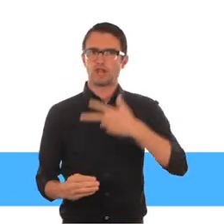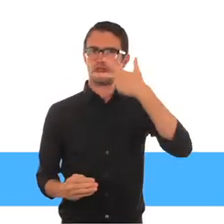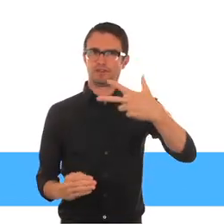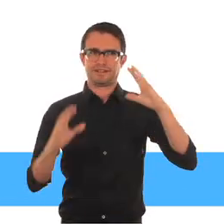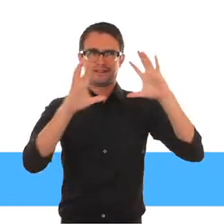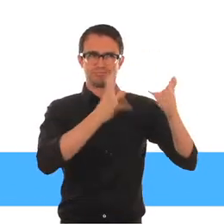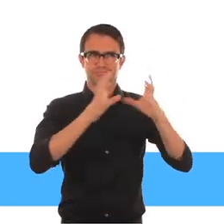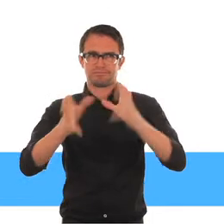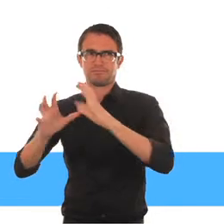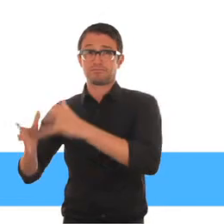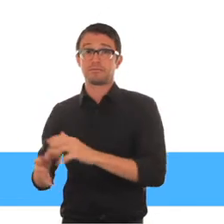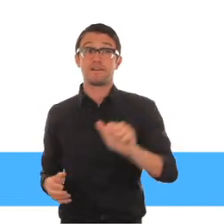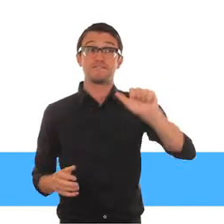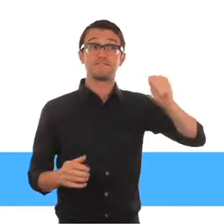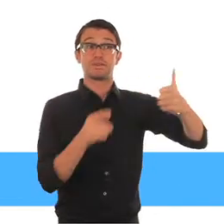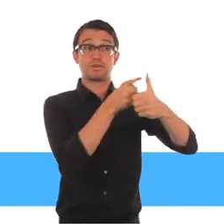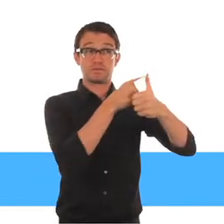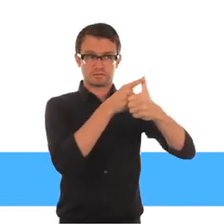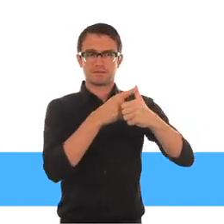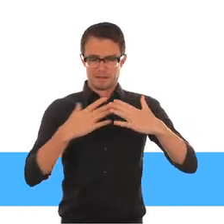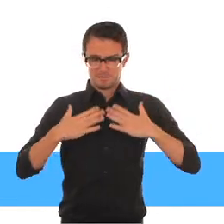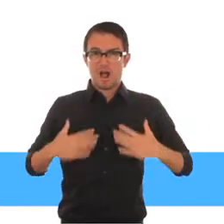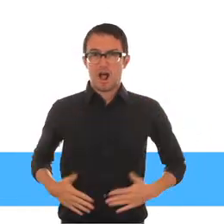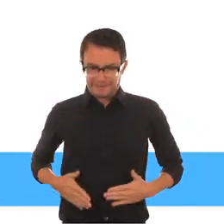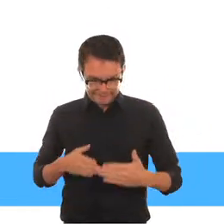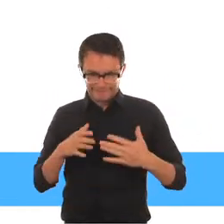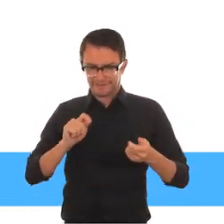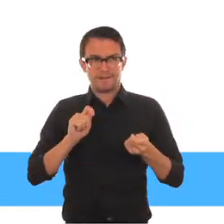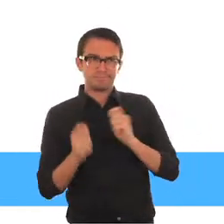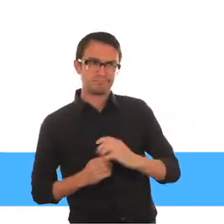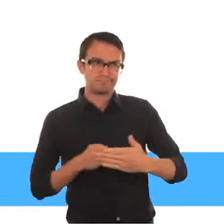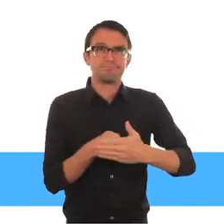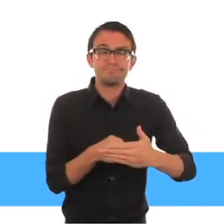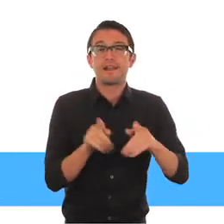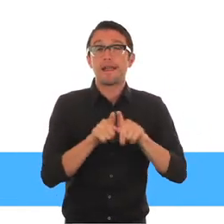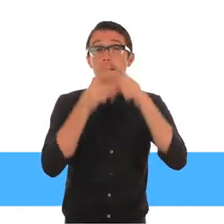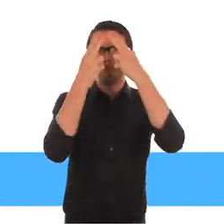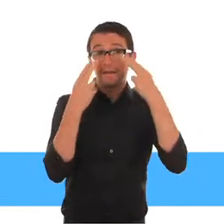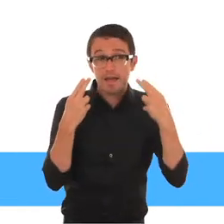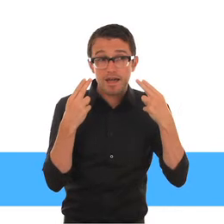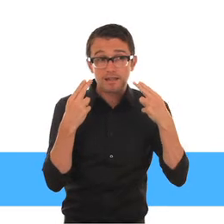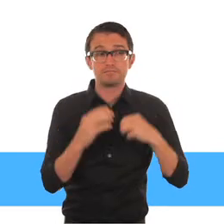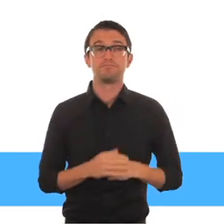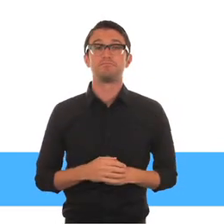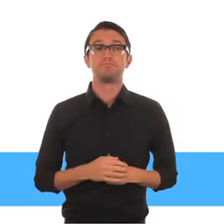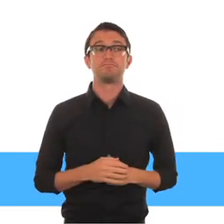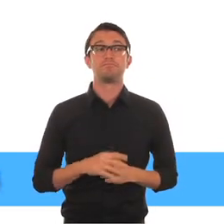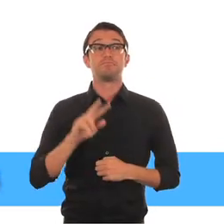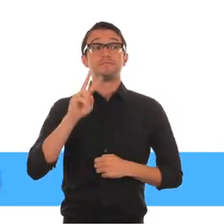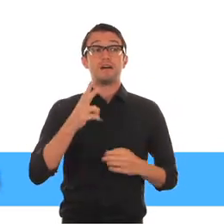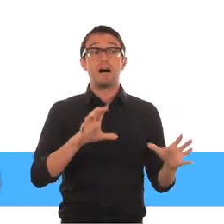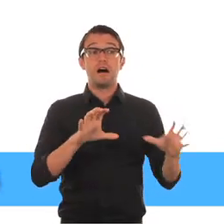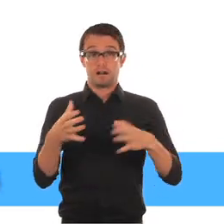etapas diferentes. Primero, la persona experimenta una deficiencia en la función o estructura de su organismo, por ejemplo, la ceguera.